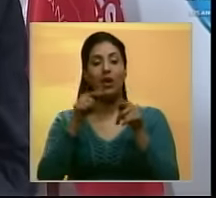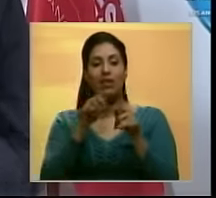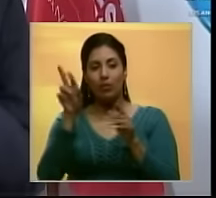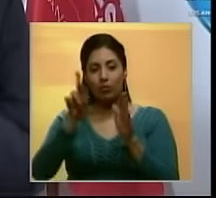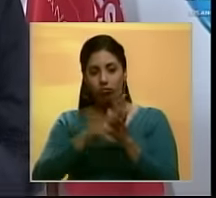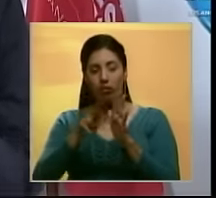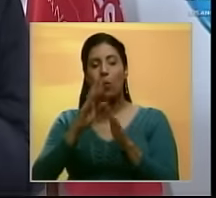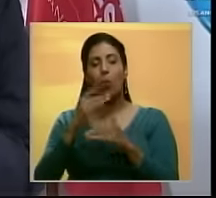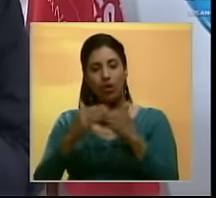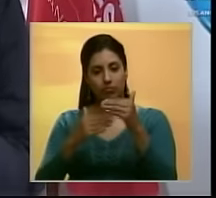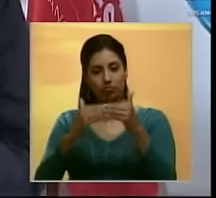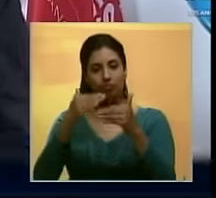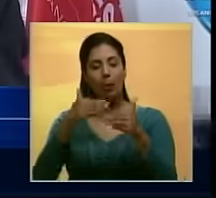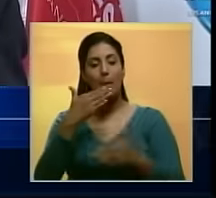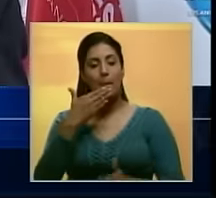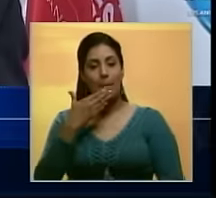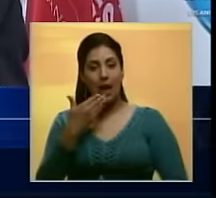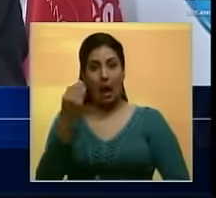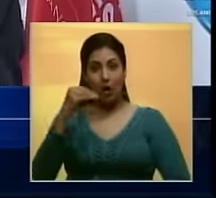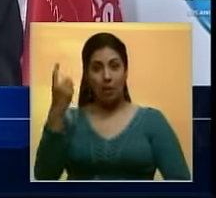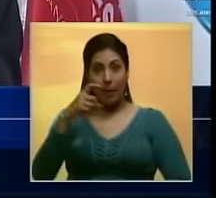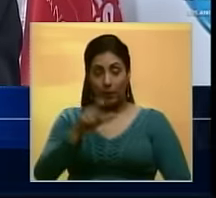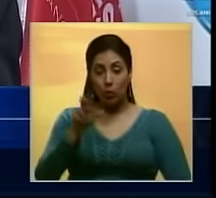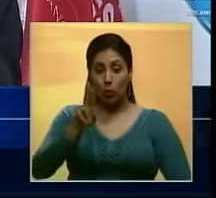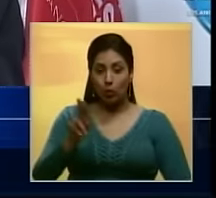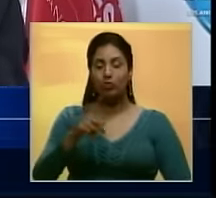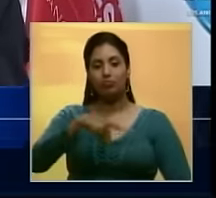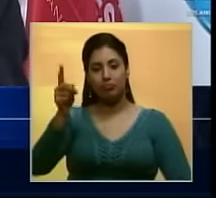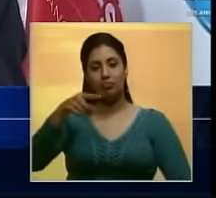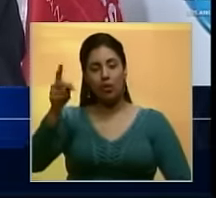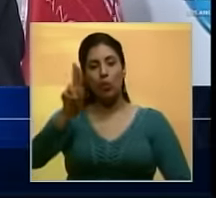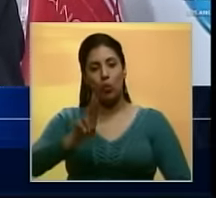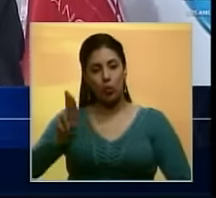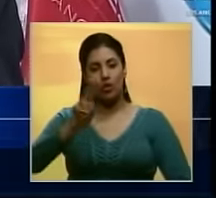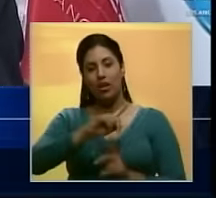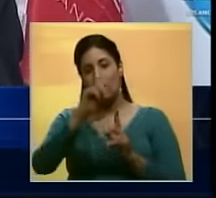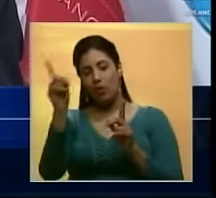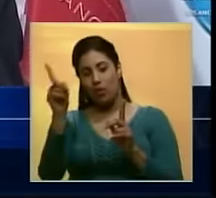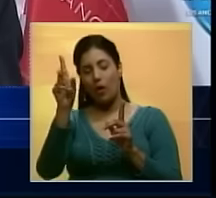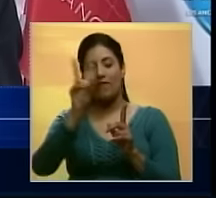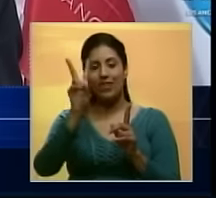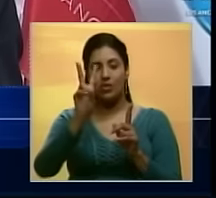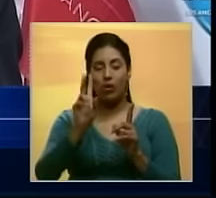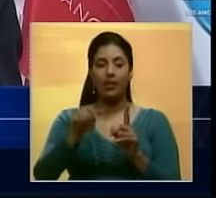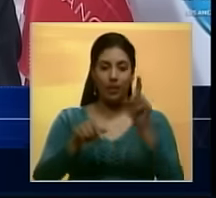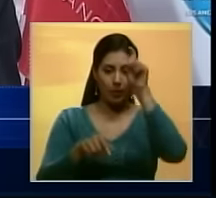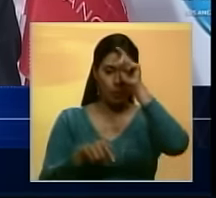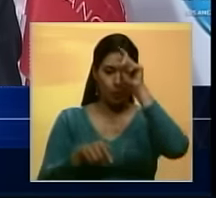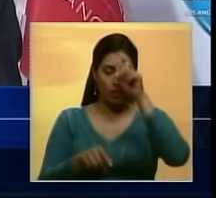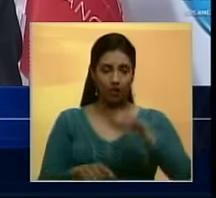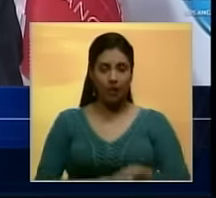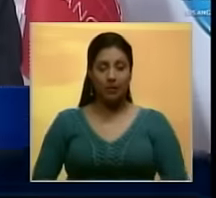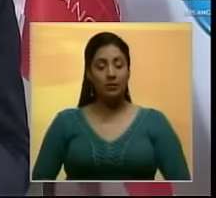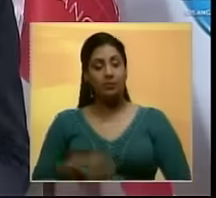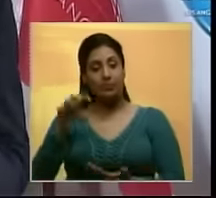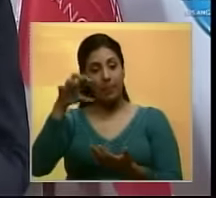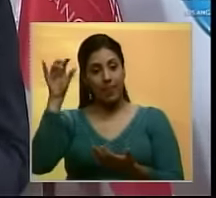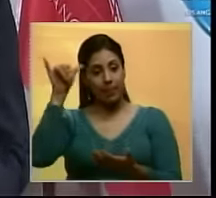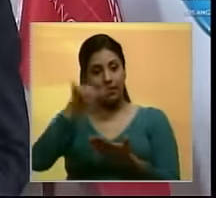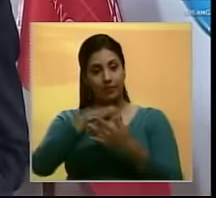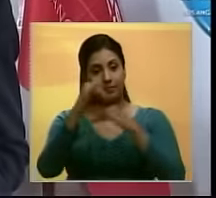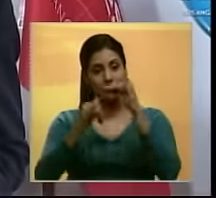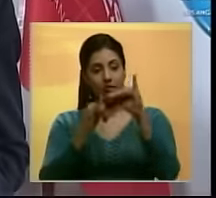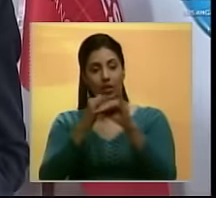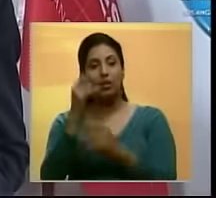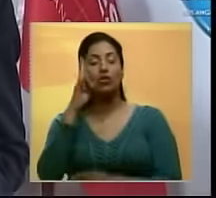frecuencia podría aumentar de acuerdo al flujo de pasajeros que utilice la ruta entre Venezuela y Turquía. Desde el Aeropuerto